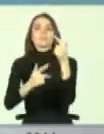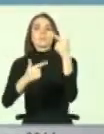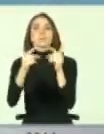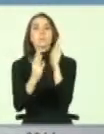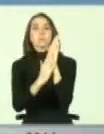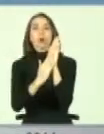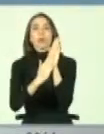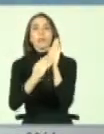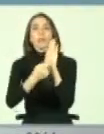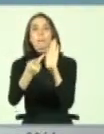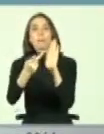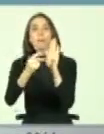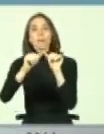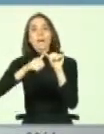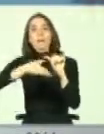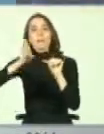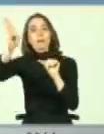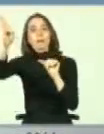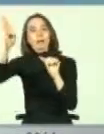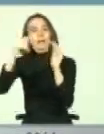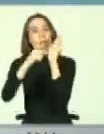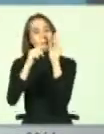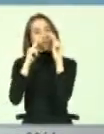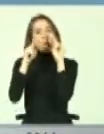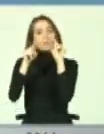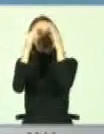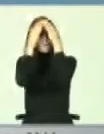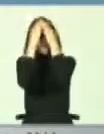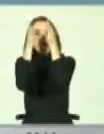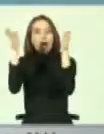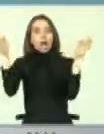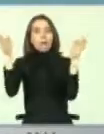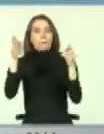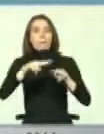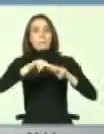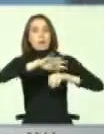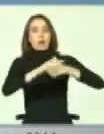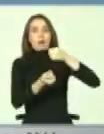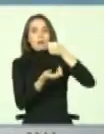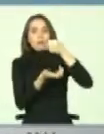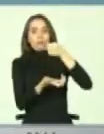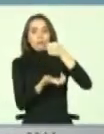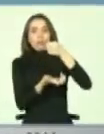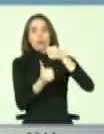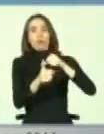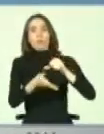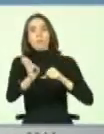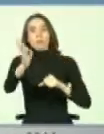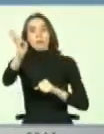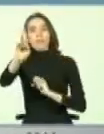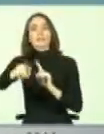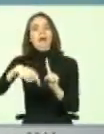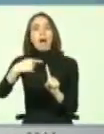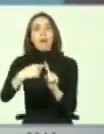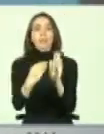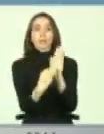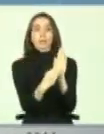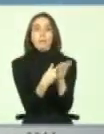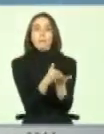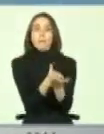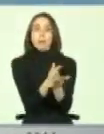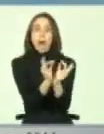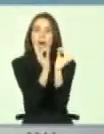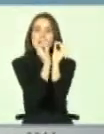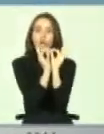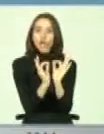permanentes, pero con una mirada muy amplia y con recursos permanentes. Tener además planes concretos